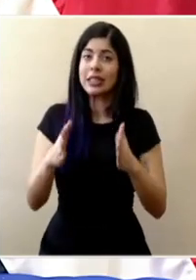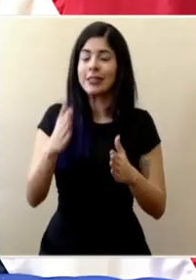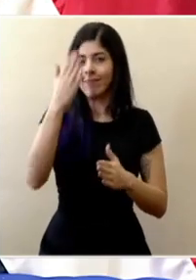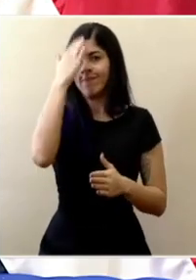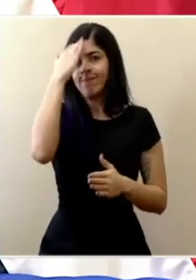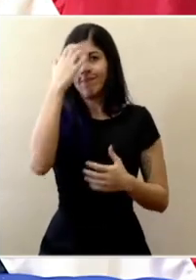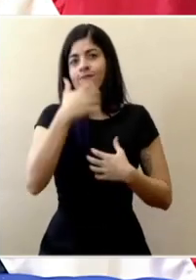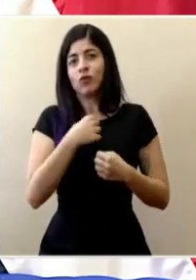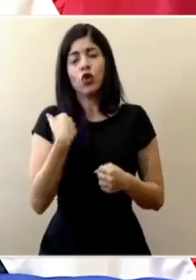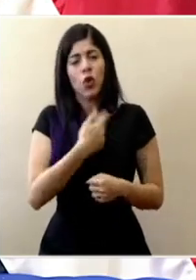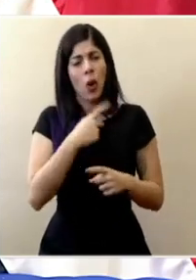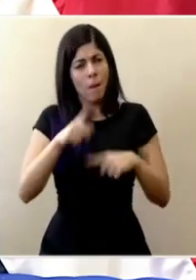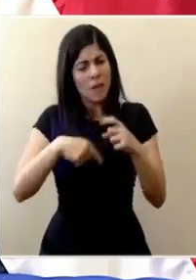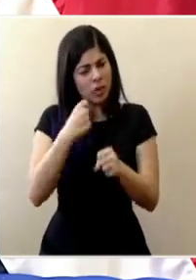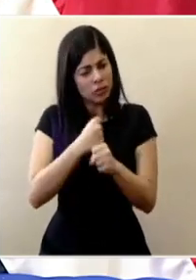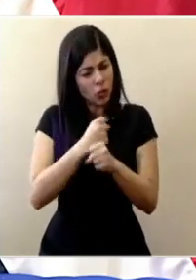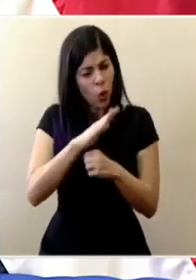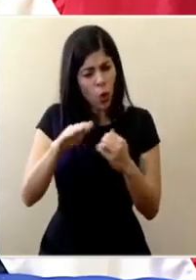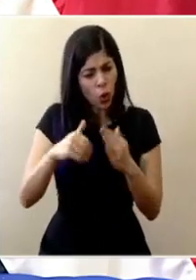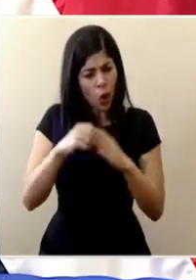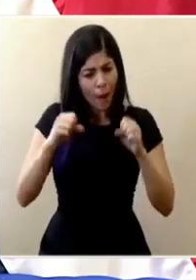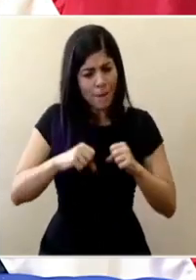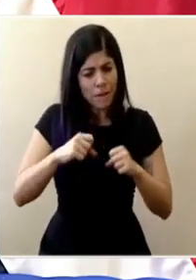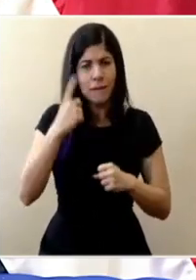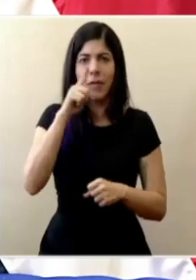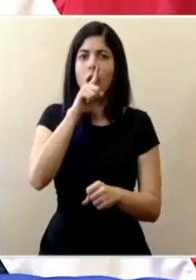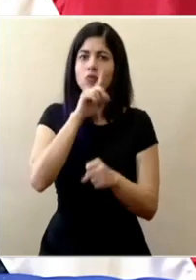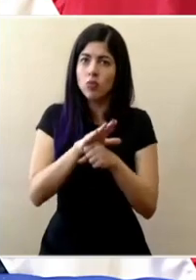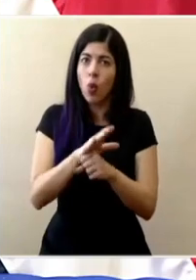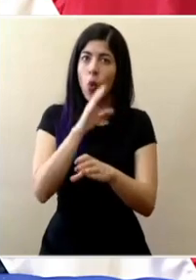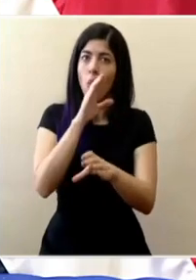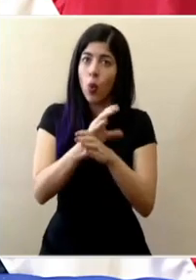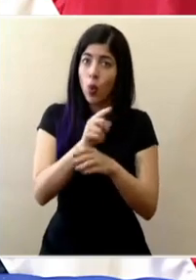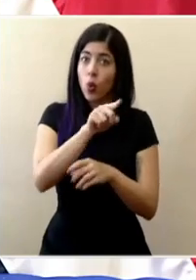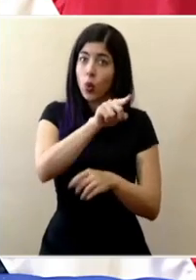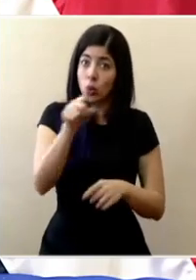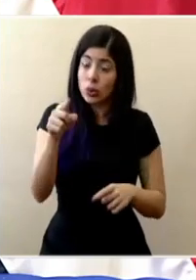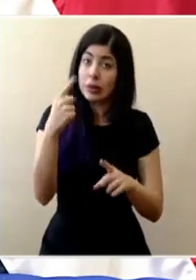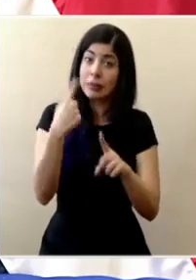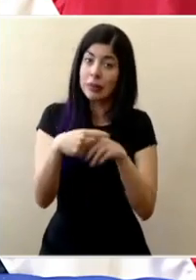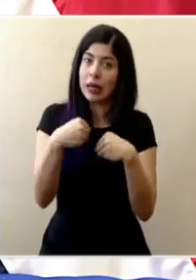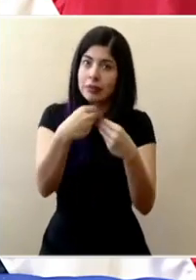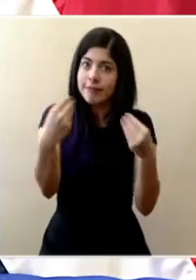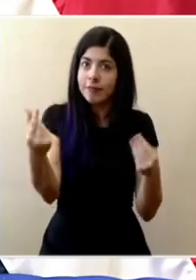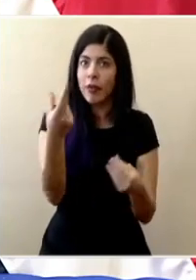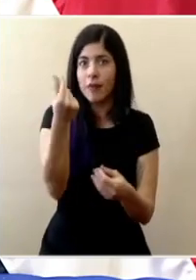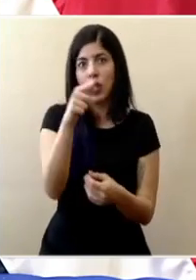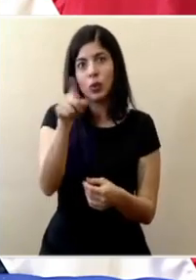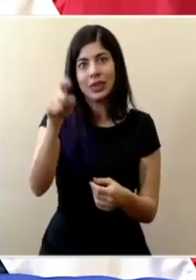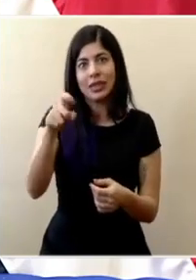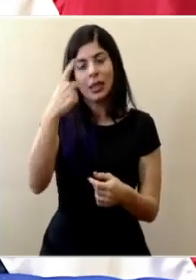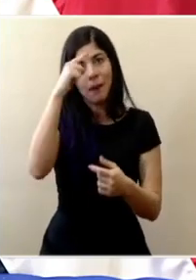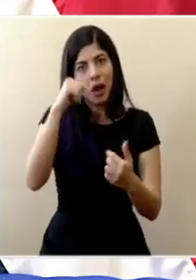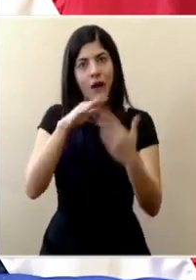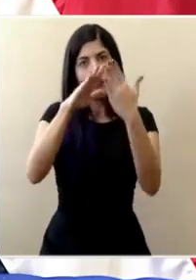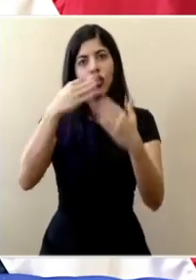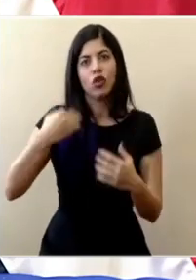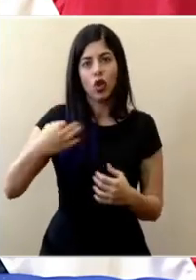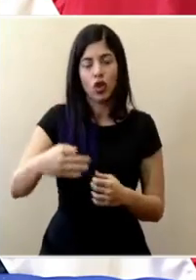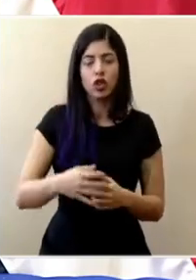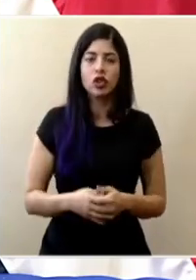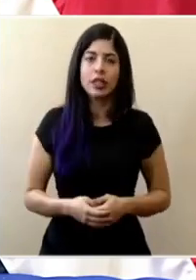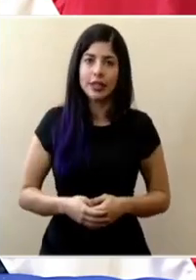tomar todas las medidas necesarias para poder garantizar cuidarles y que tengan los recursos suficientes para afrontar su día a día